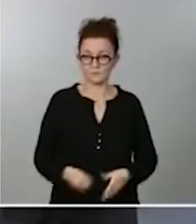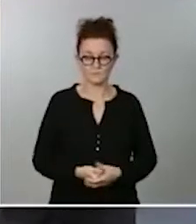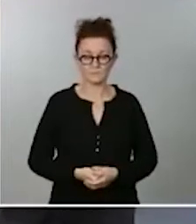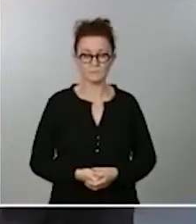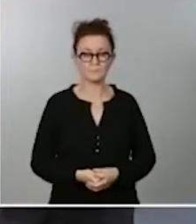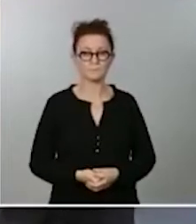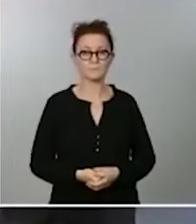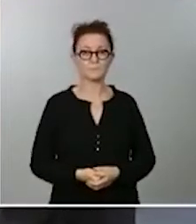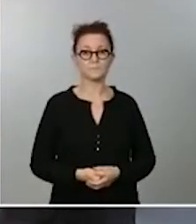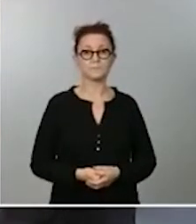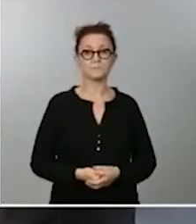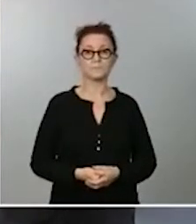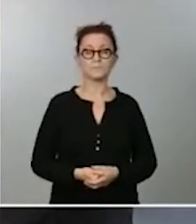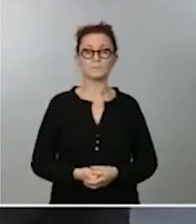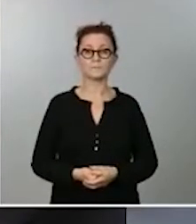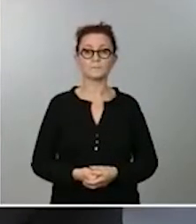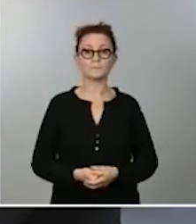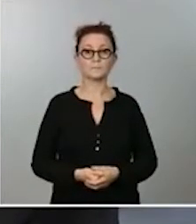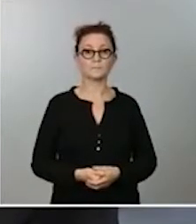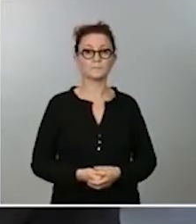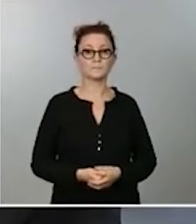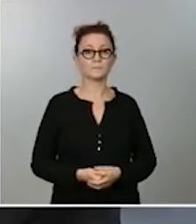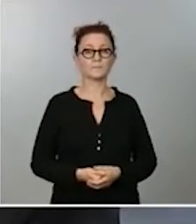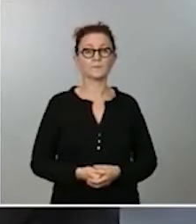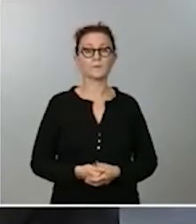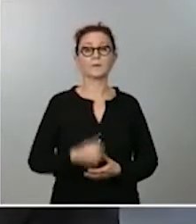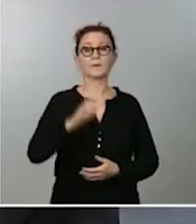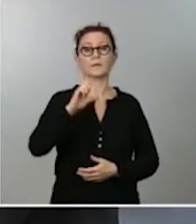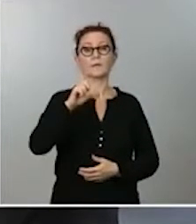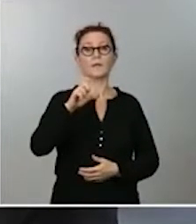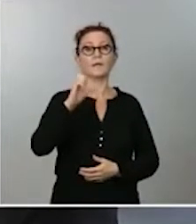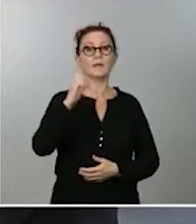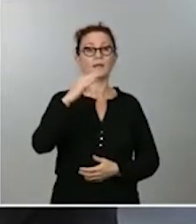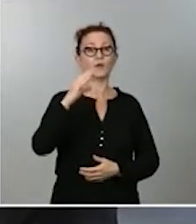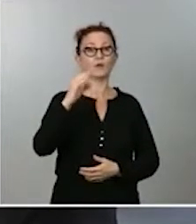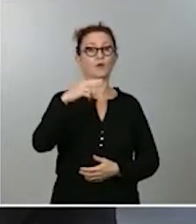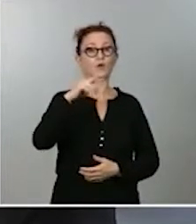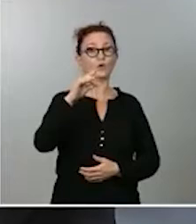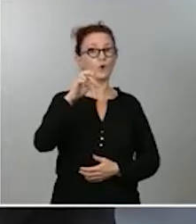África Semprun, de El Economista. Creo que solamente tenemos audio. África, adelante.